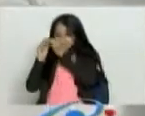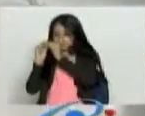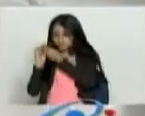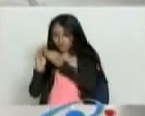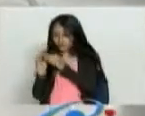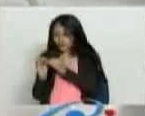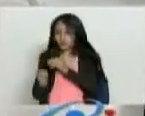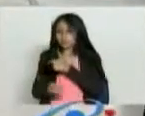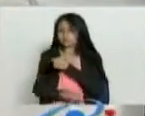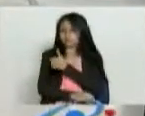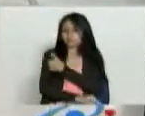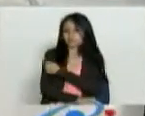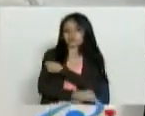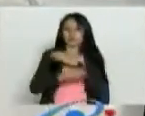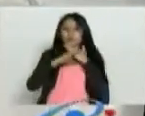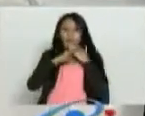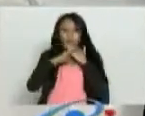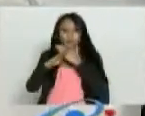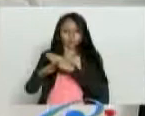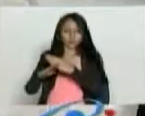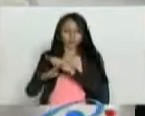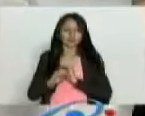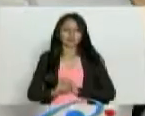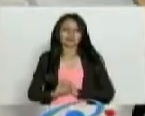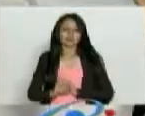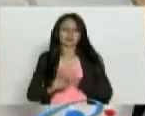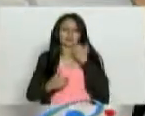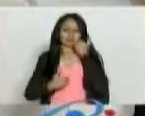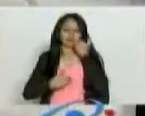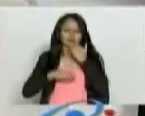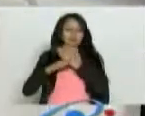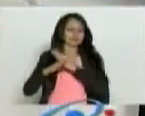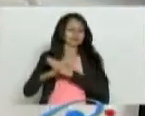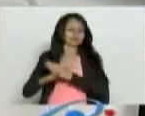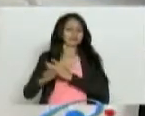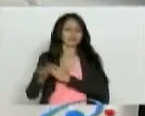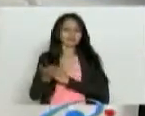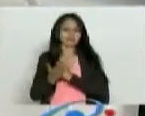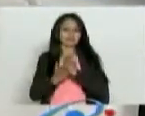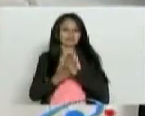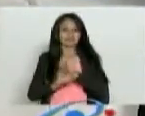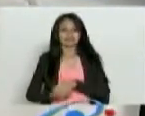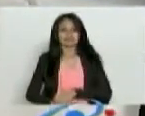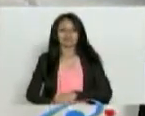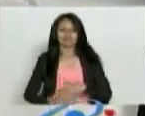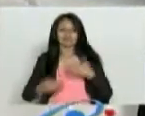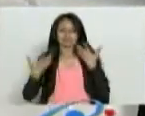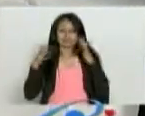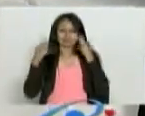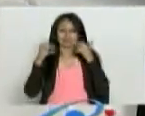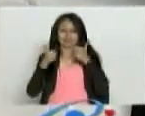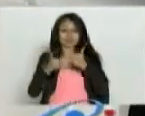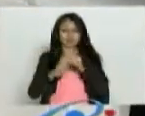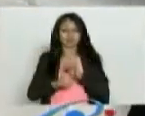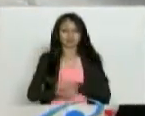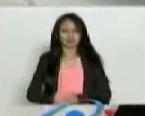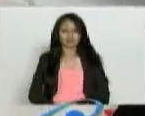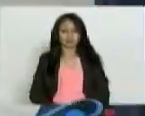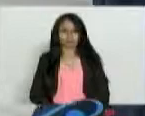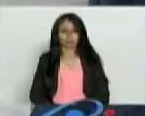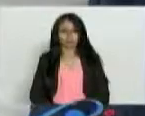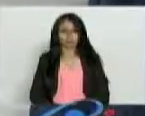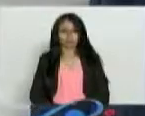la vacuna y se le aplica al paciente y ya se hace el tratamiento. Qué maravilla. Y es eso lo que se le hace al paciente.